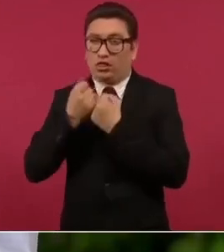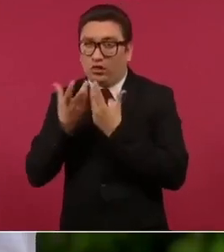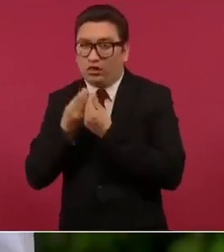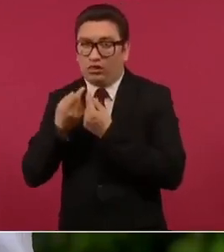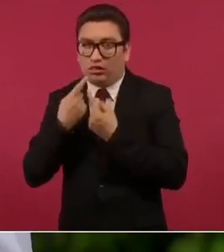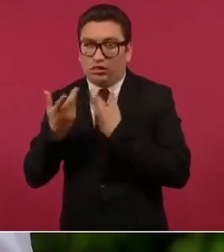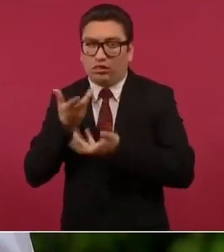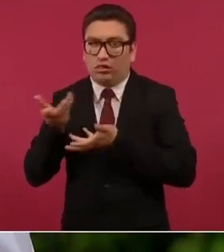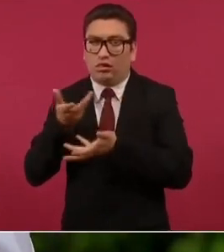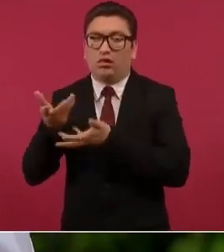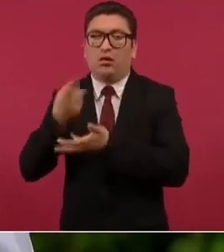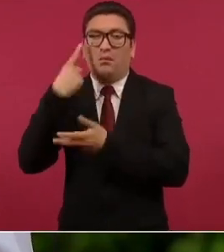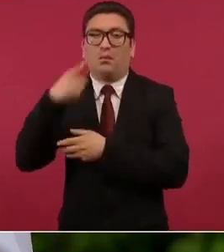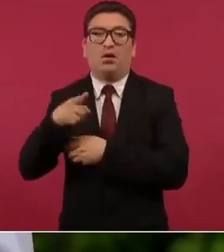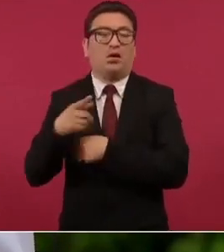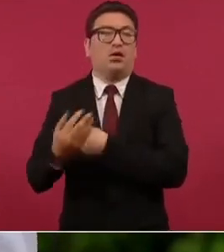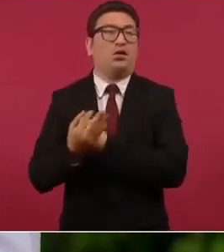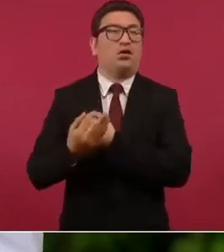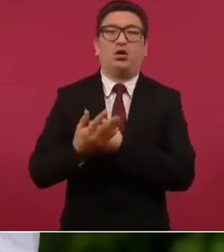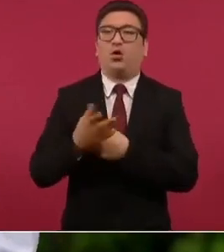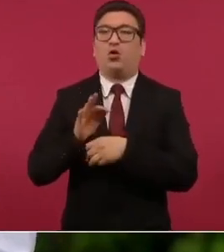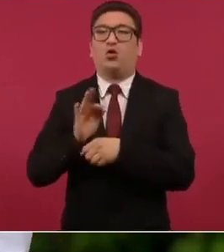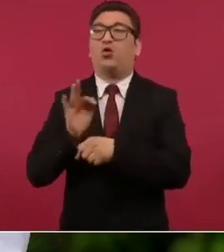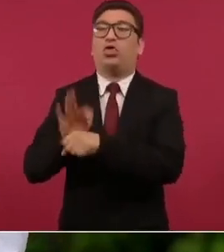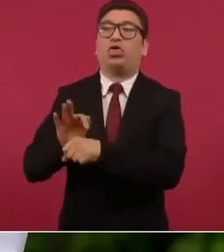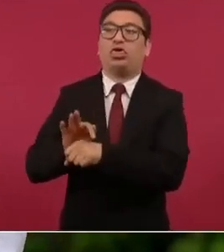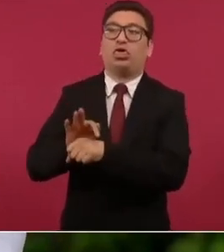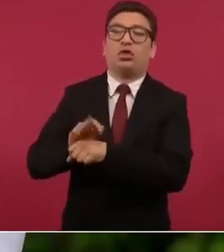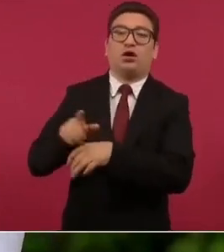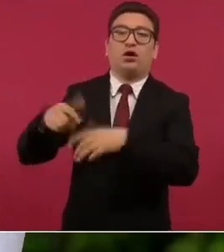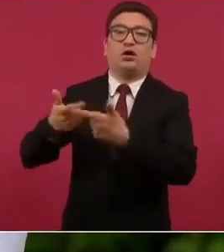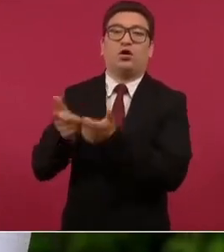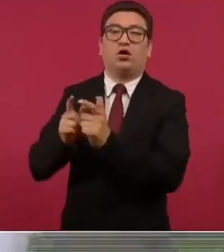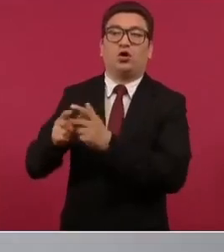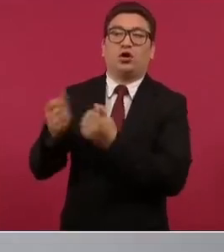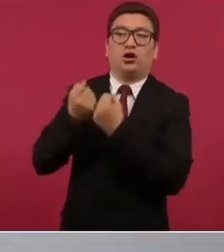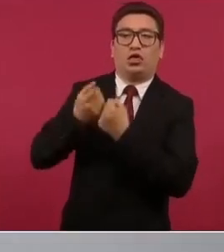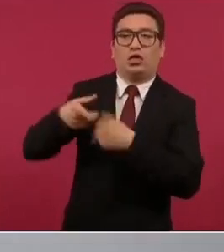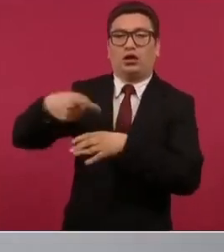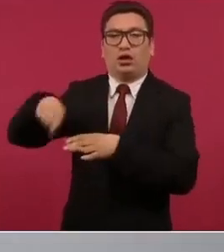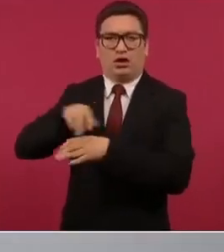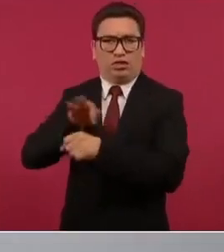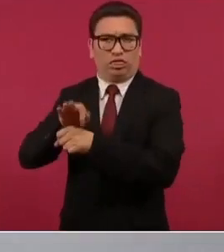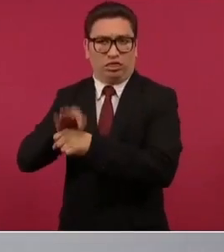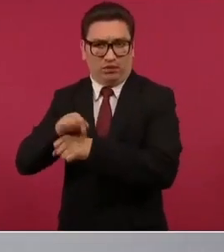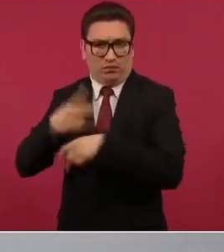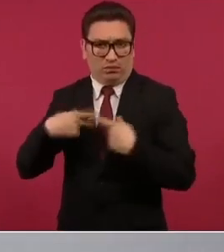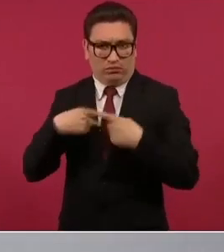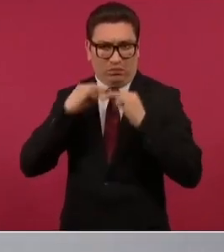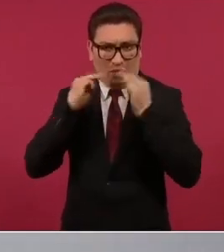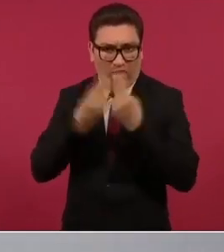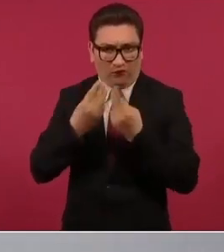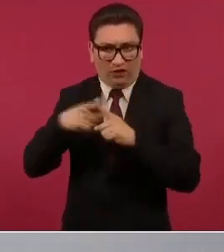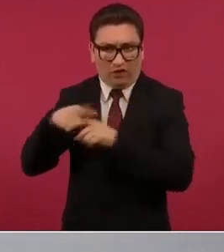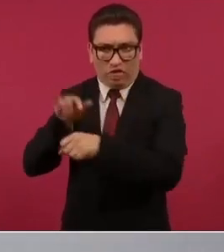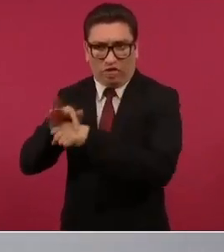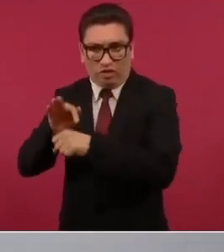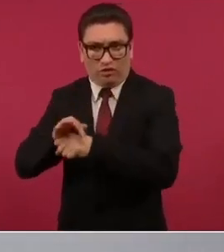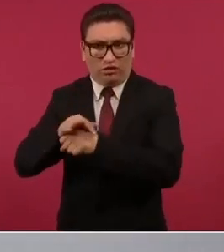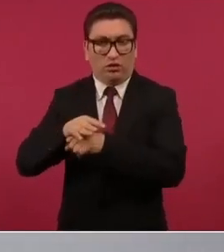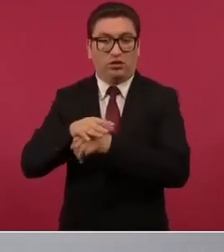para proteger a esa banda y hacer la